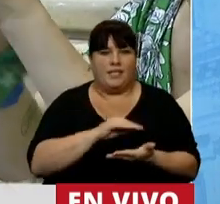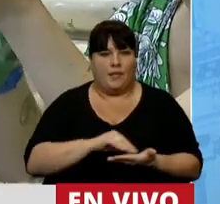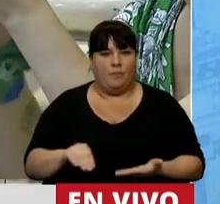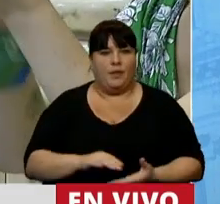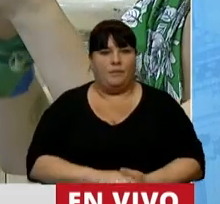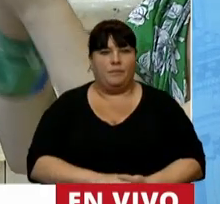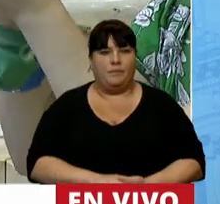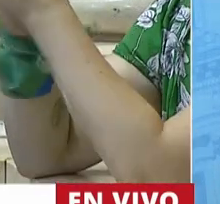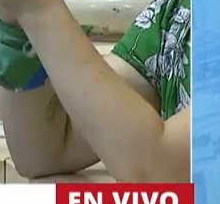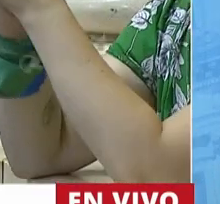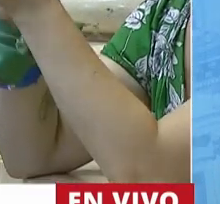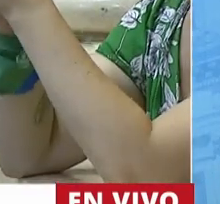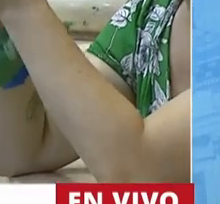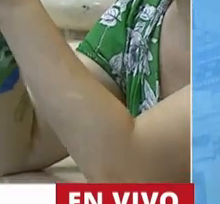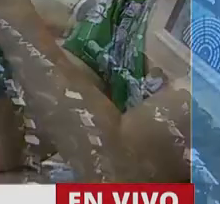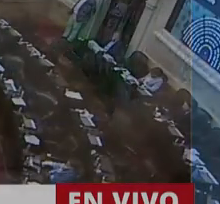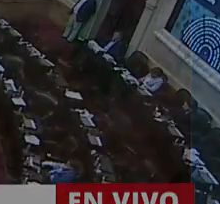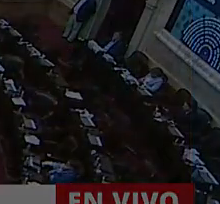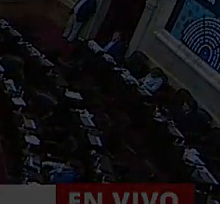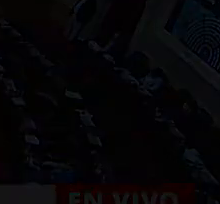diputada Figueroa.